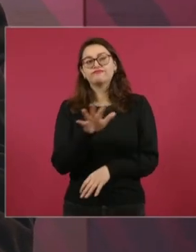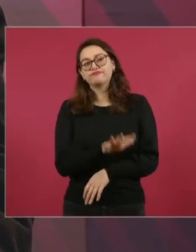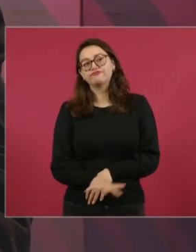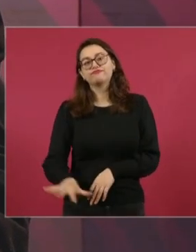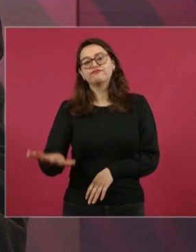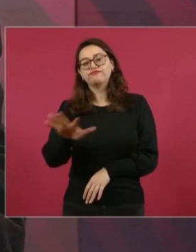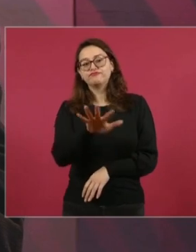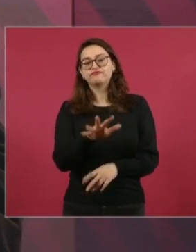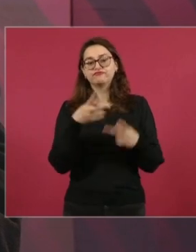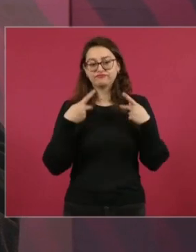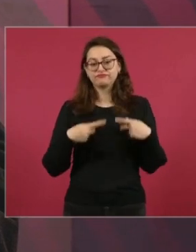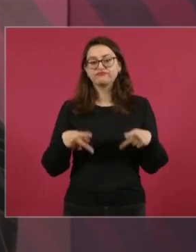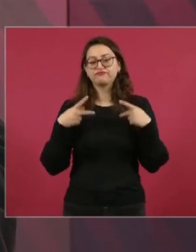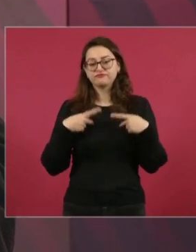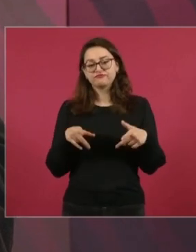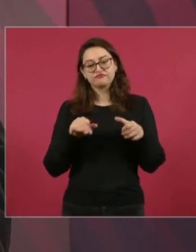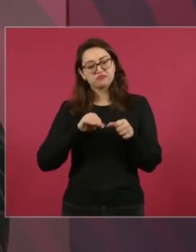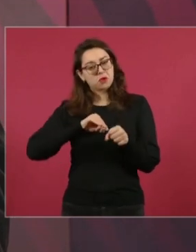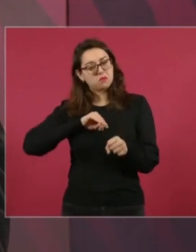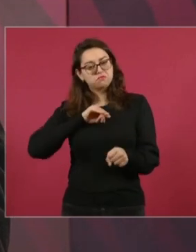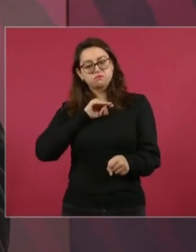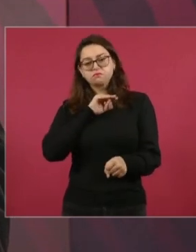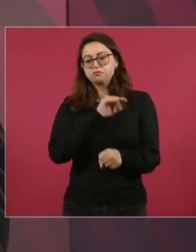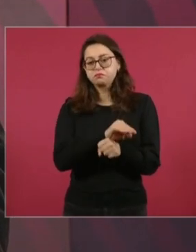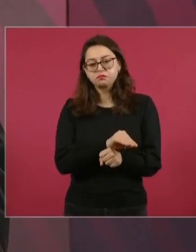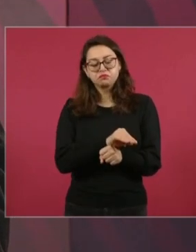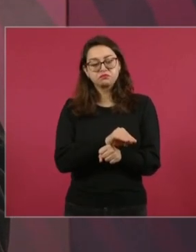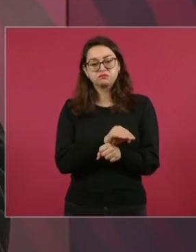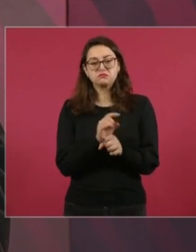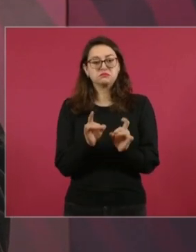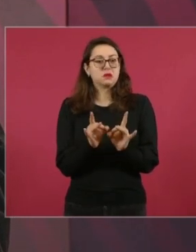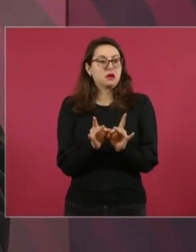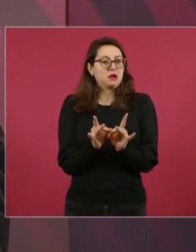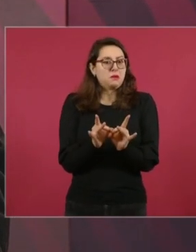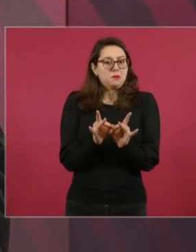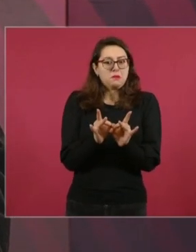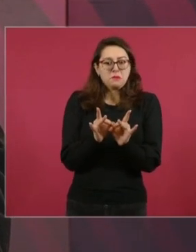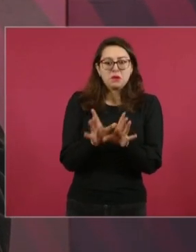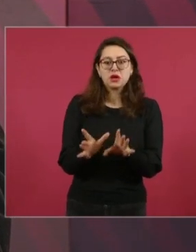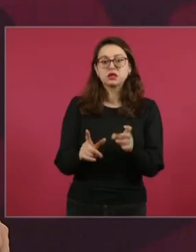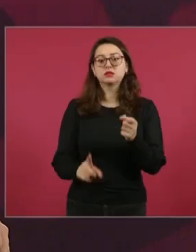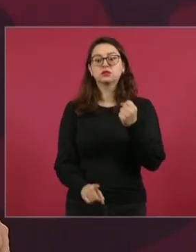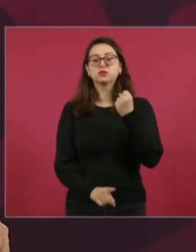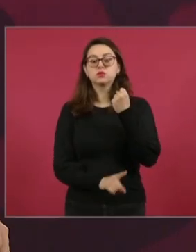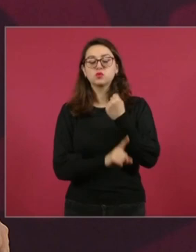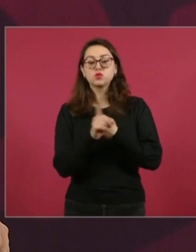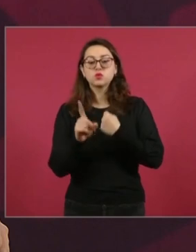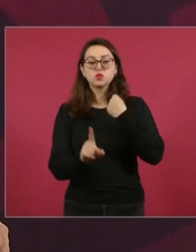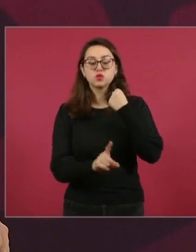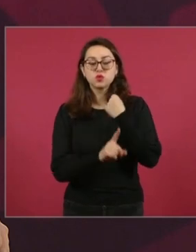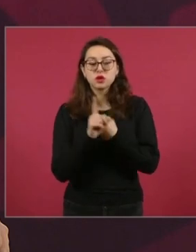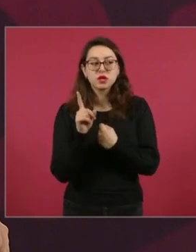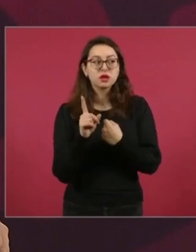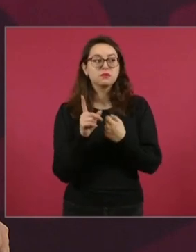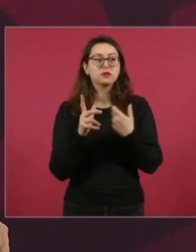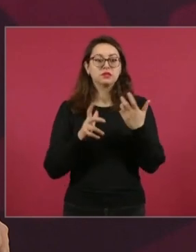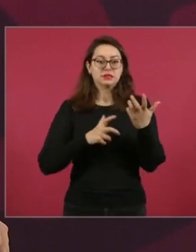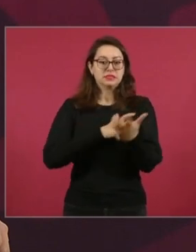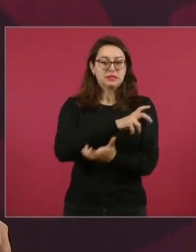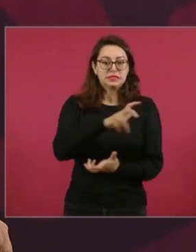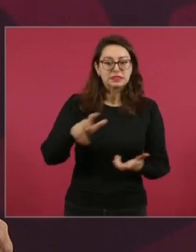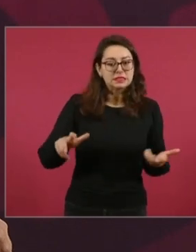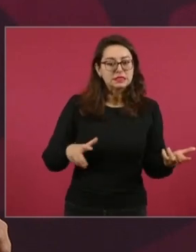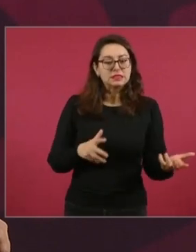población civil, en casos de la desastres, son los